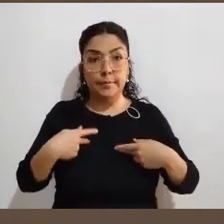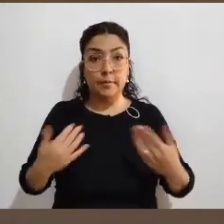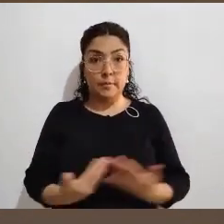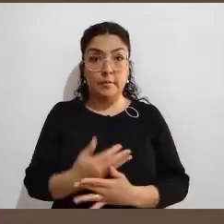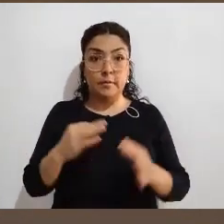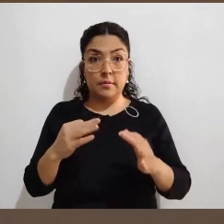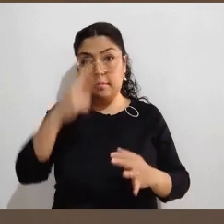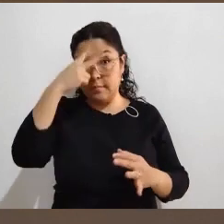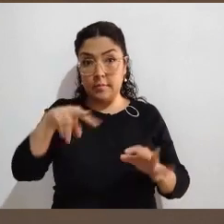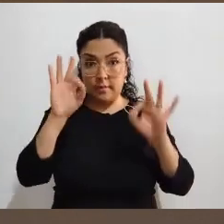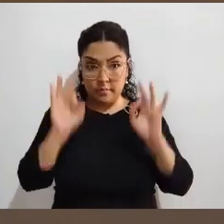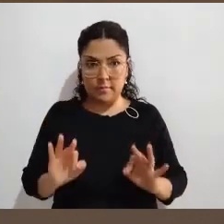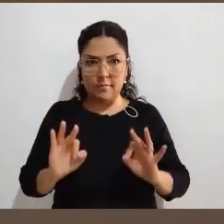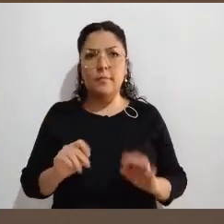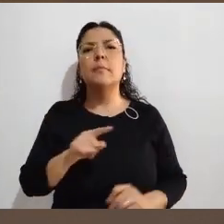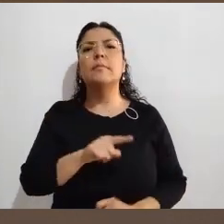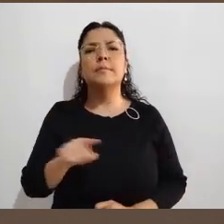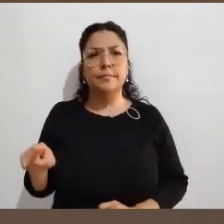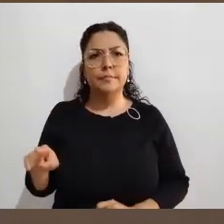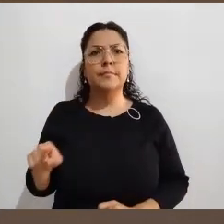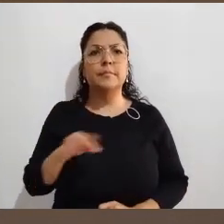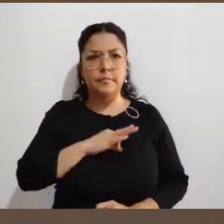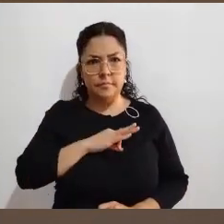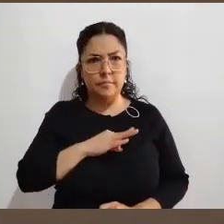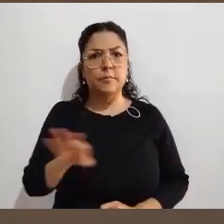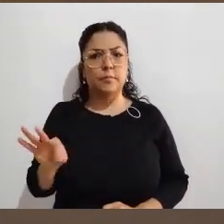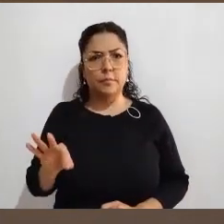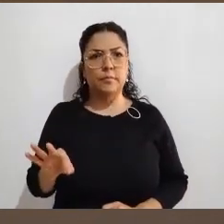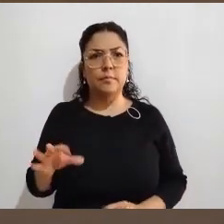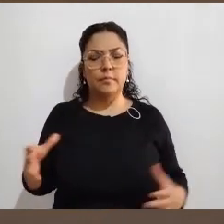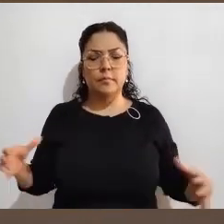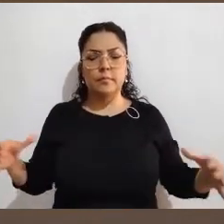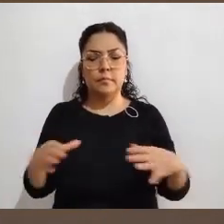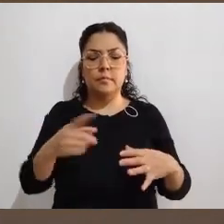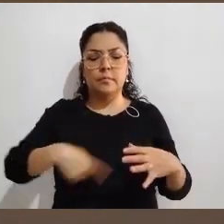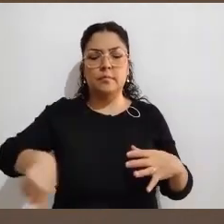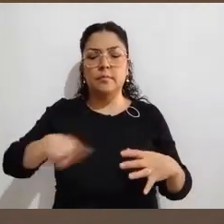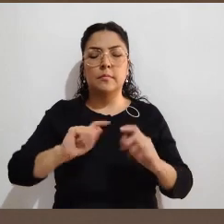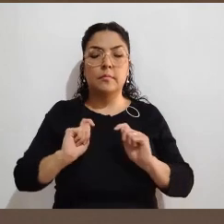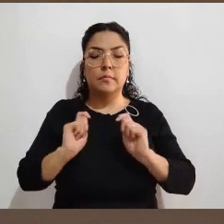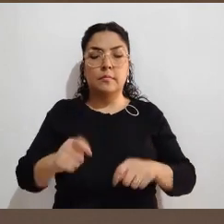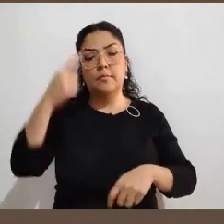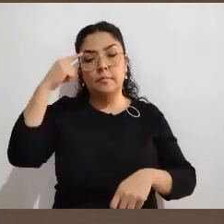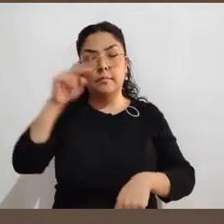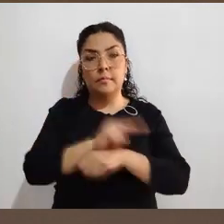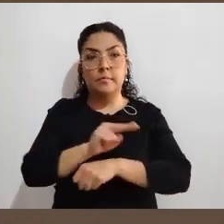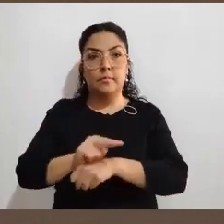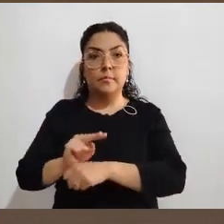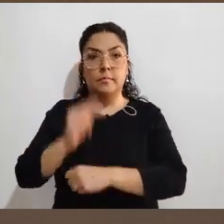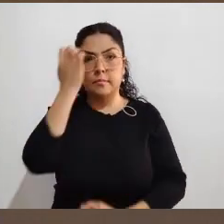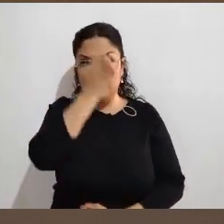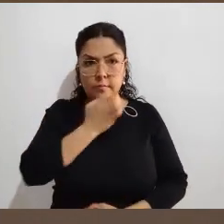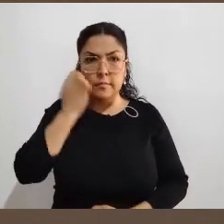también institutos electorales que envían también equipos grandes para conocer cómo se va a trabajar en una elección.